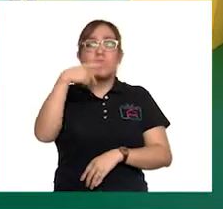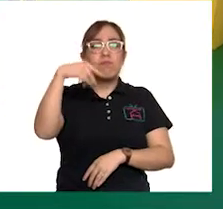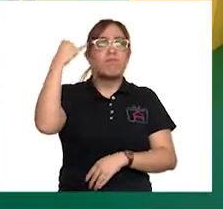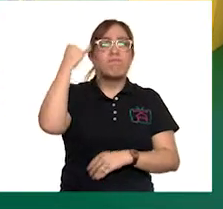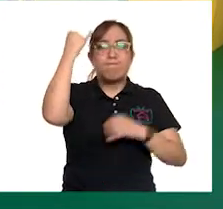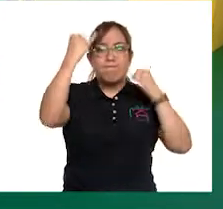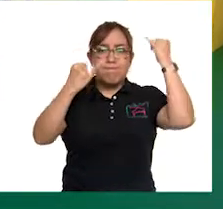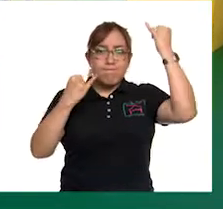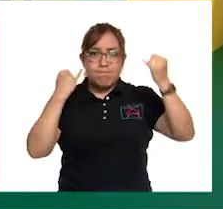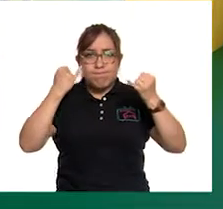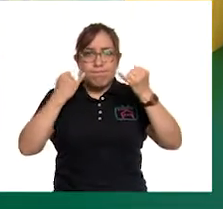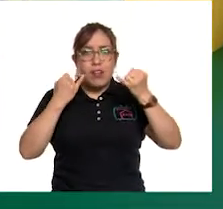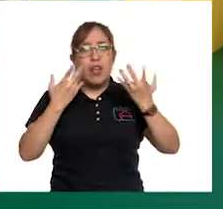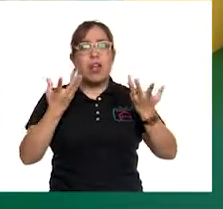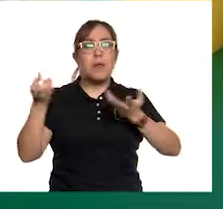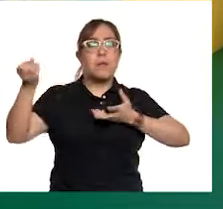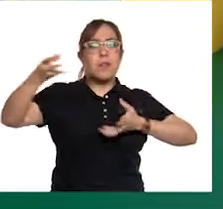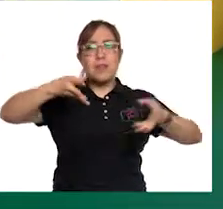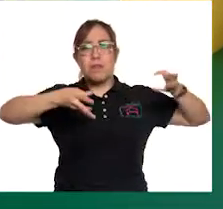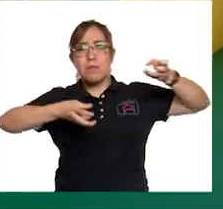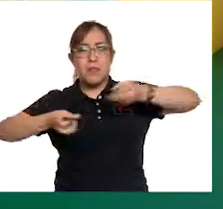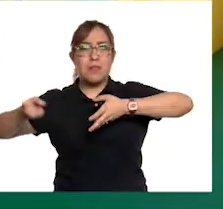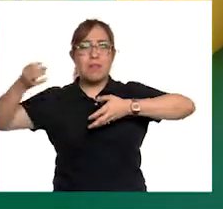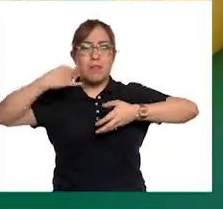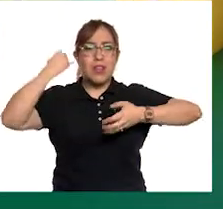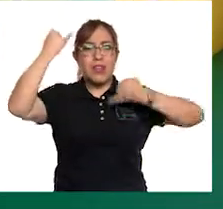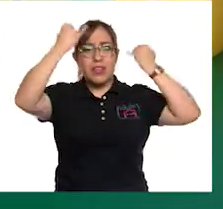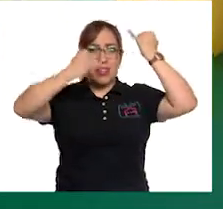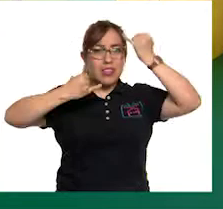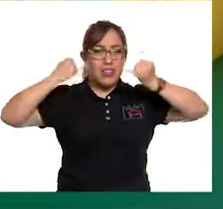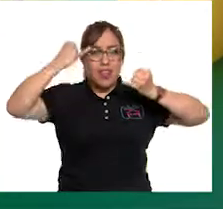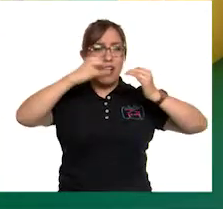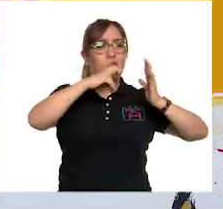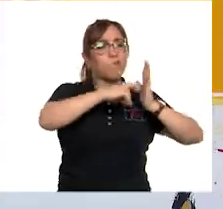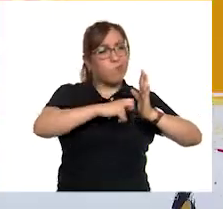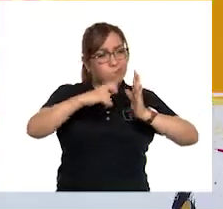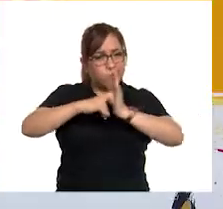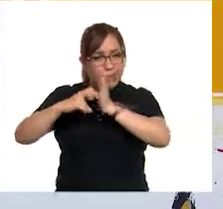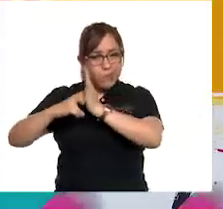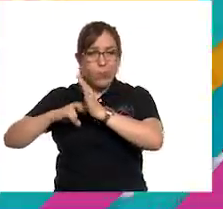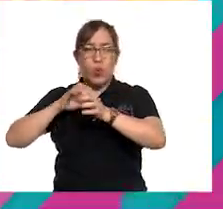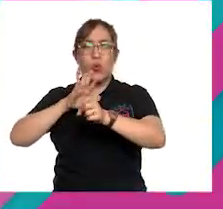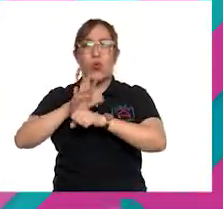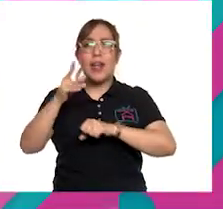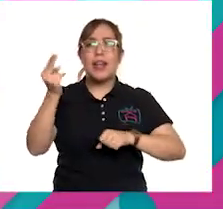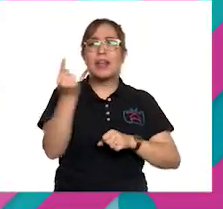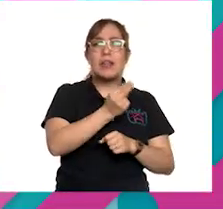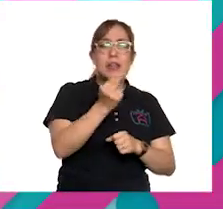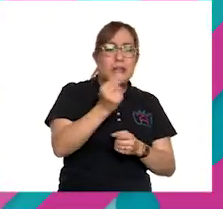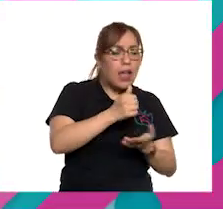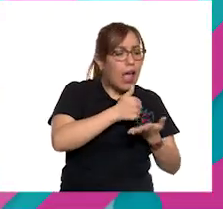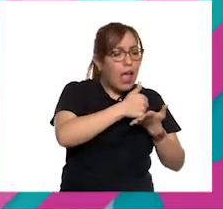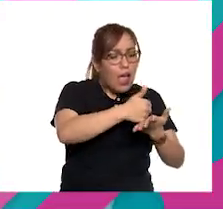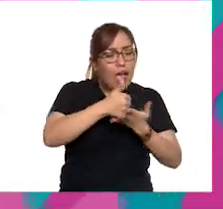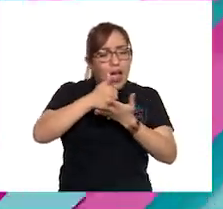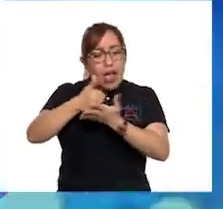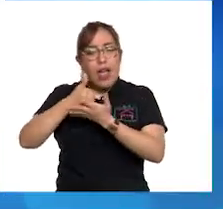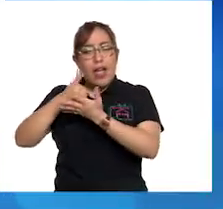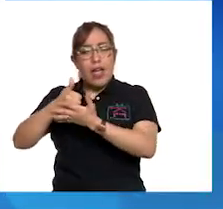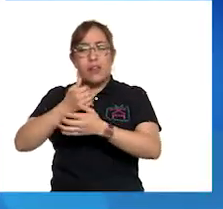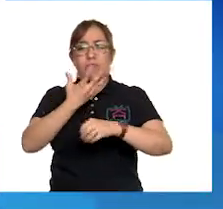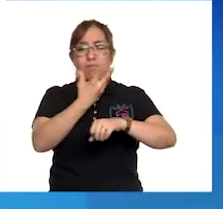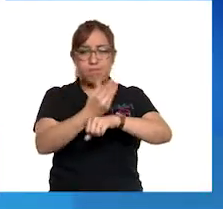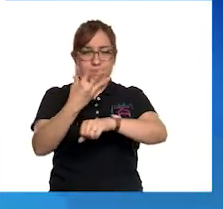todos, comentar en qué debe gastarse el dinero, cuáles necesidades atender primero. Niñas y niños,